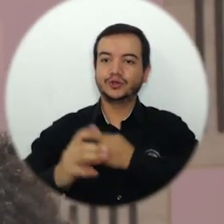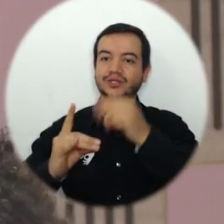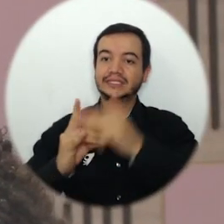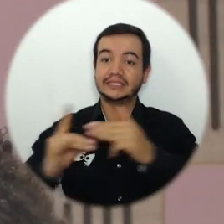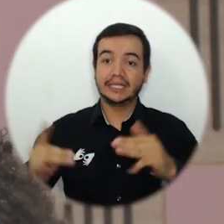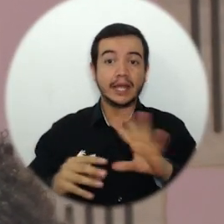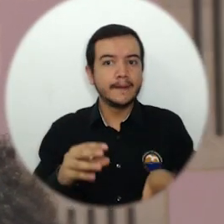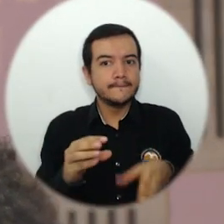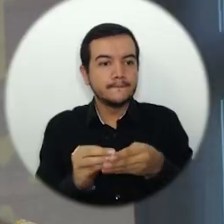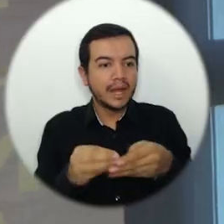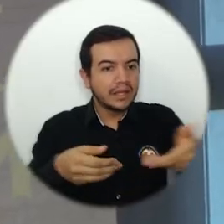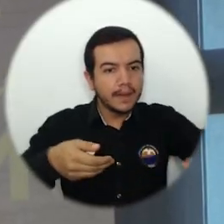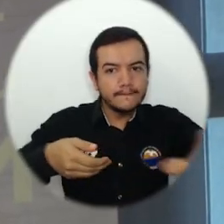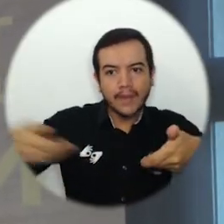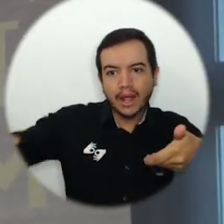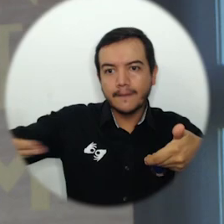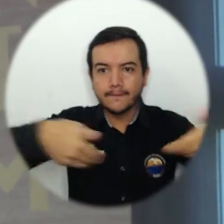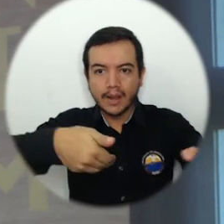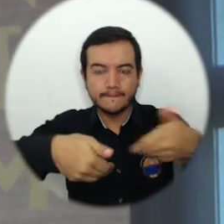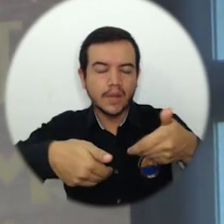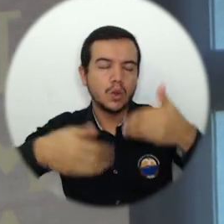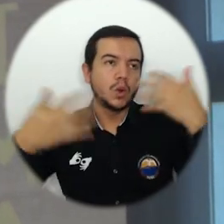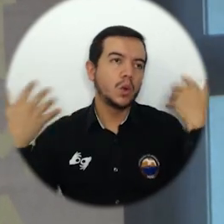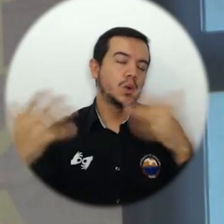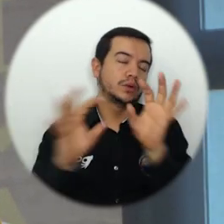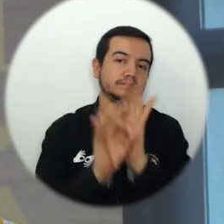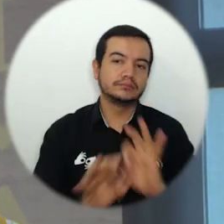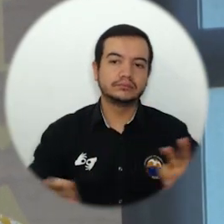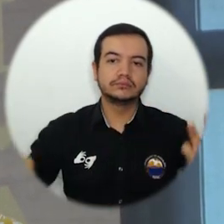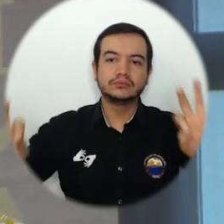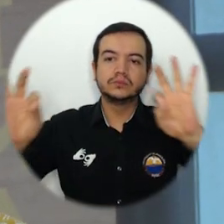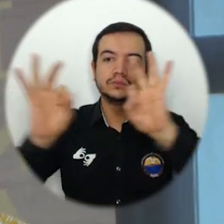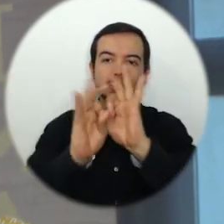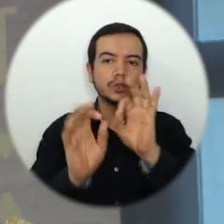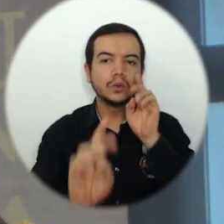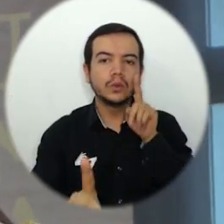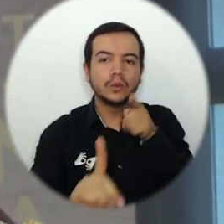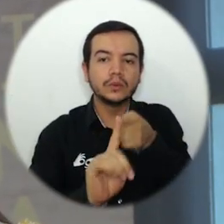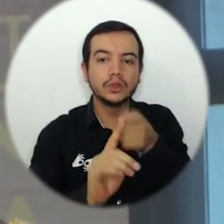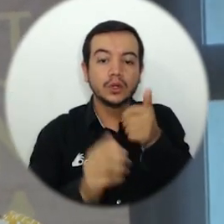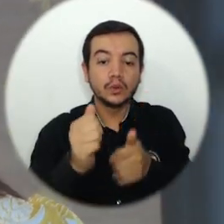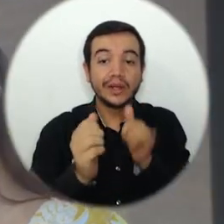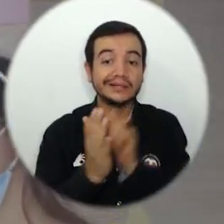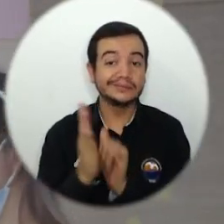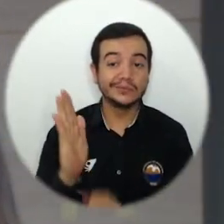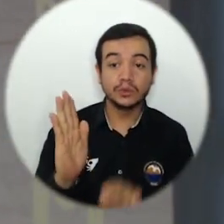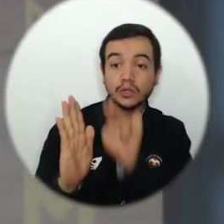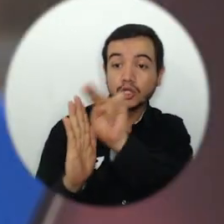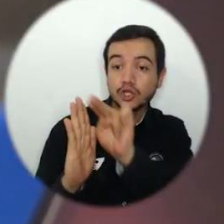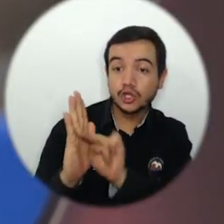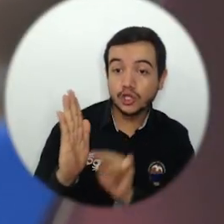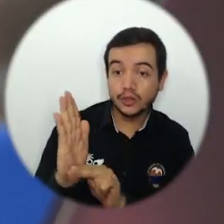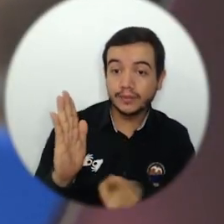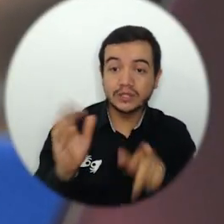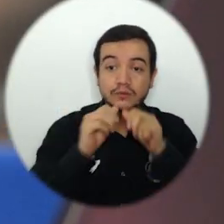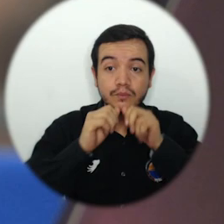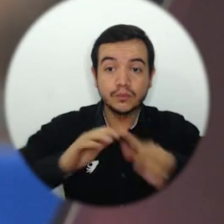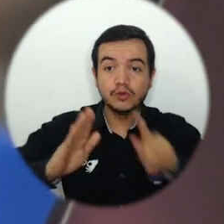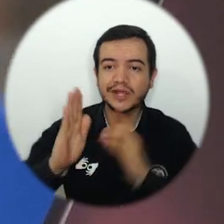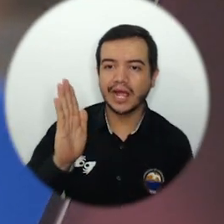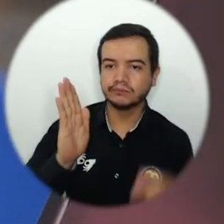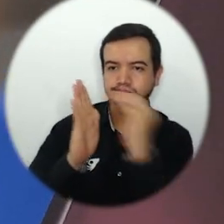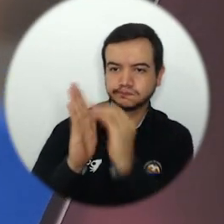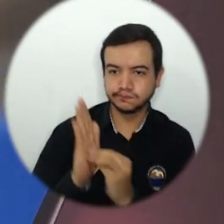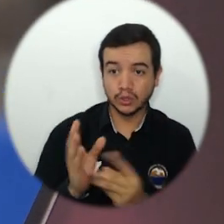Universidad del Magdalena y de verdad haciendo aportes importantísimos para que se constituyan las políticas públicas, que